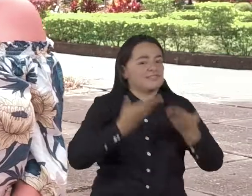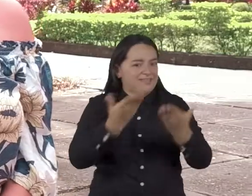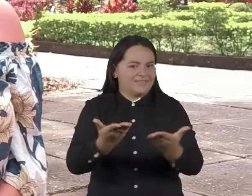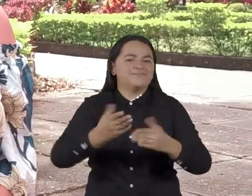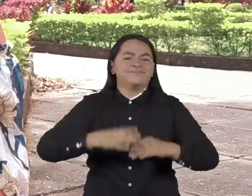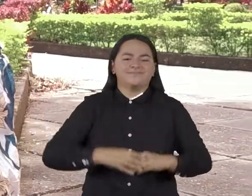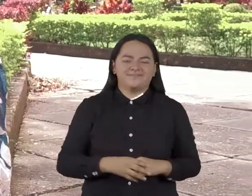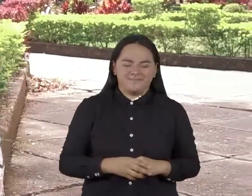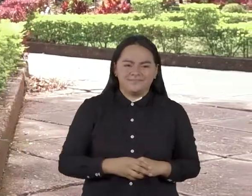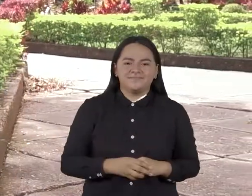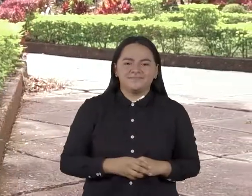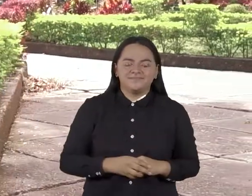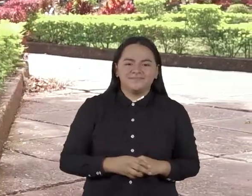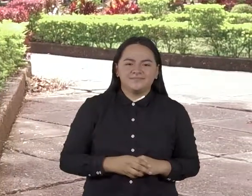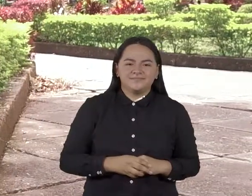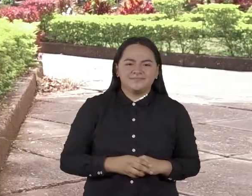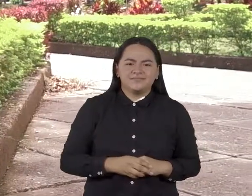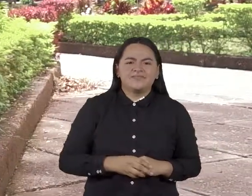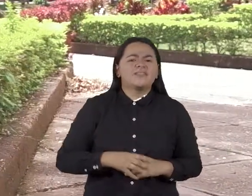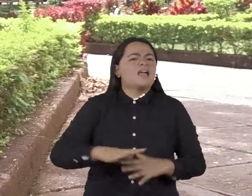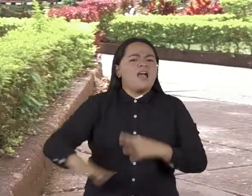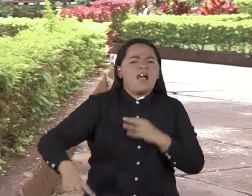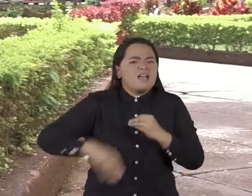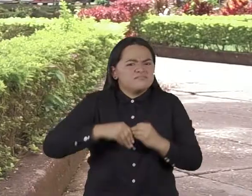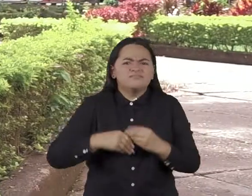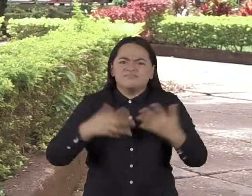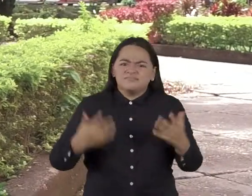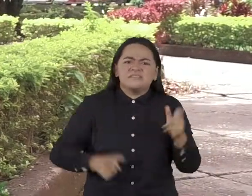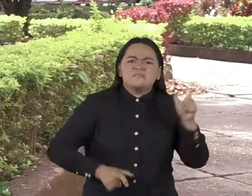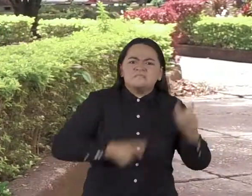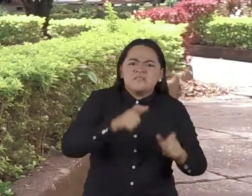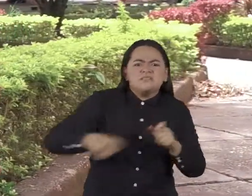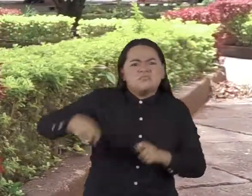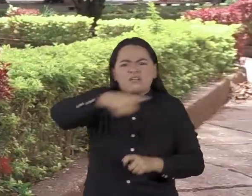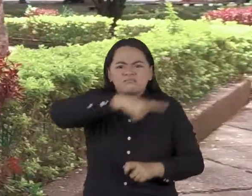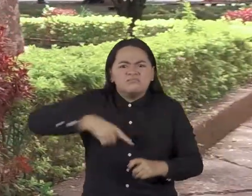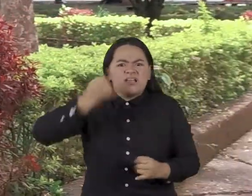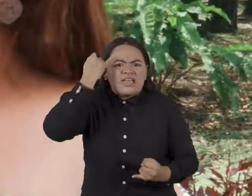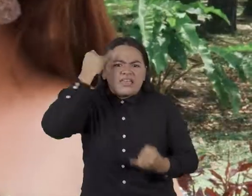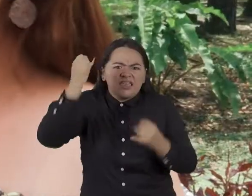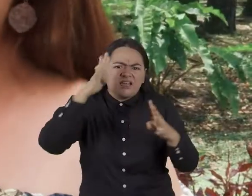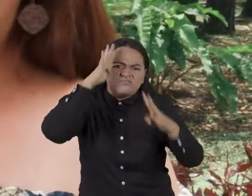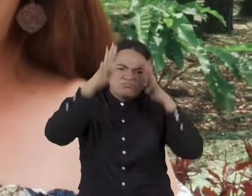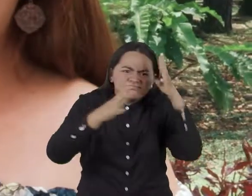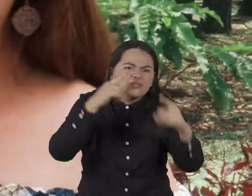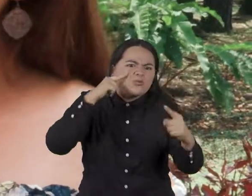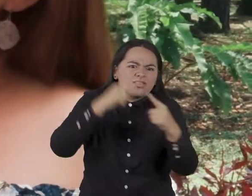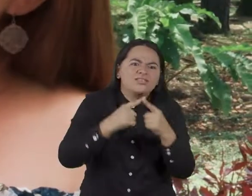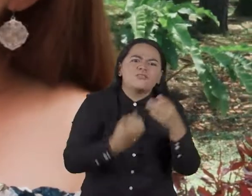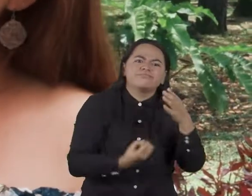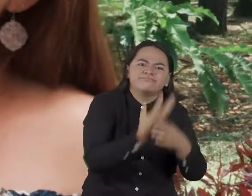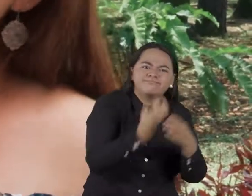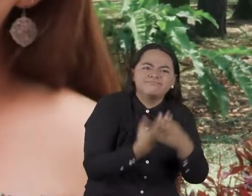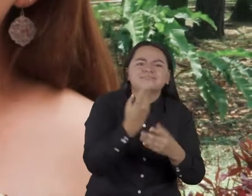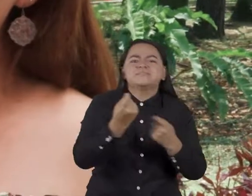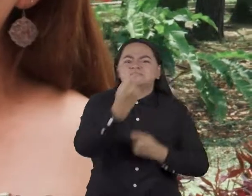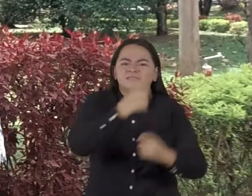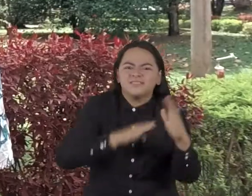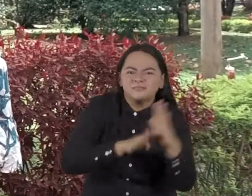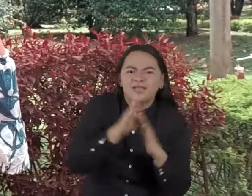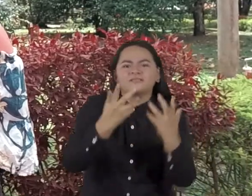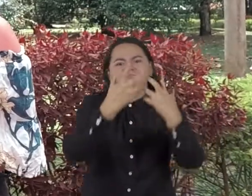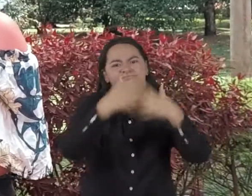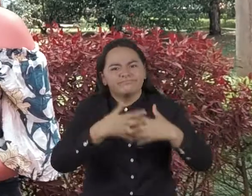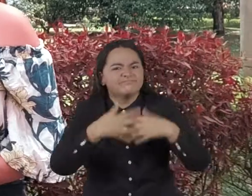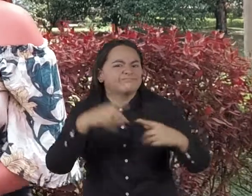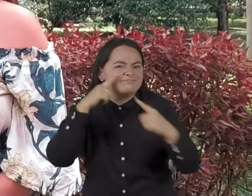las necesidades de las comunidades. Ideas que motivan a los emprendedores a crear nuevas empresas, que impactan en el entorno